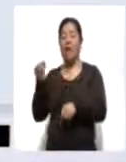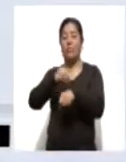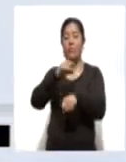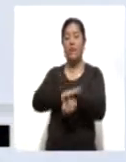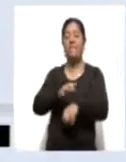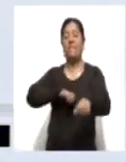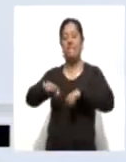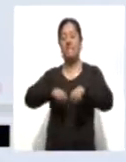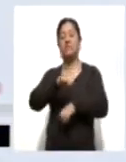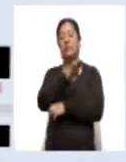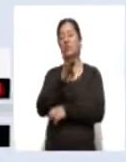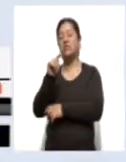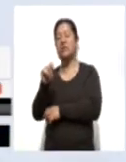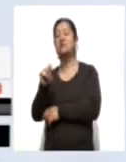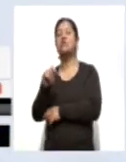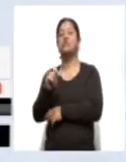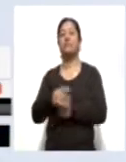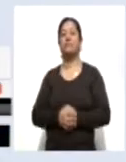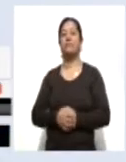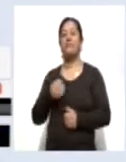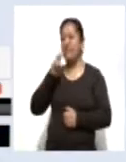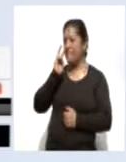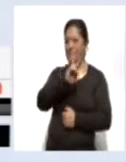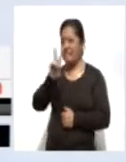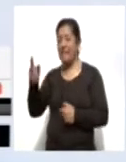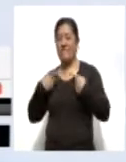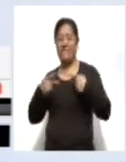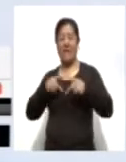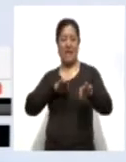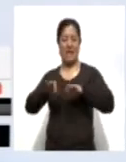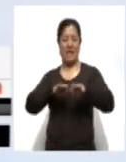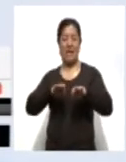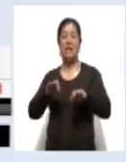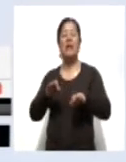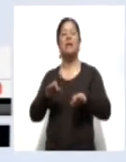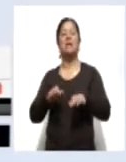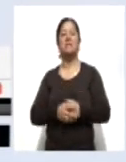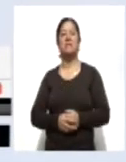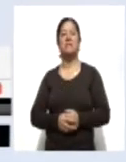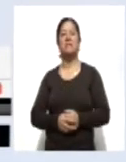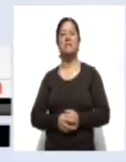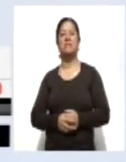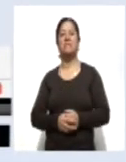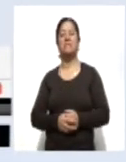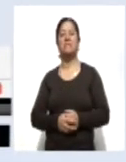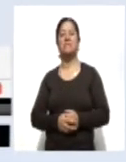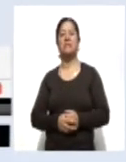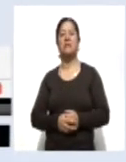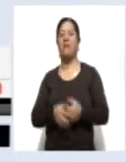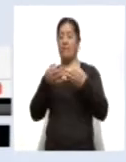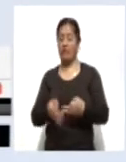Me da mucho gusto ver a Tlaxcaltecas con empleo formal a partir del esfuerzo de inversión de